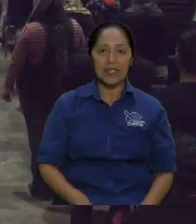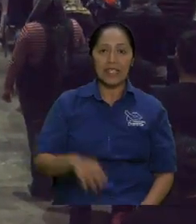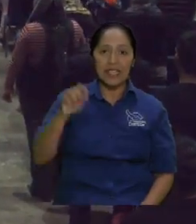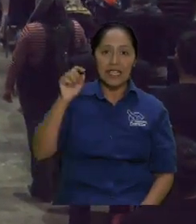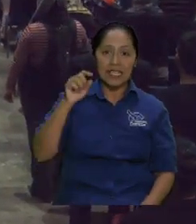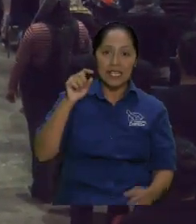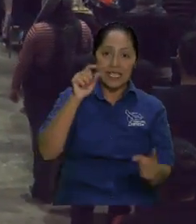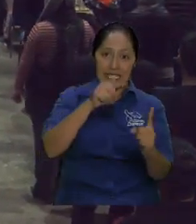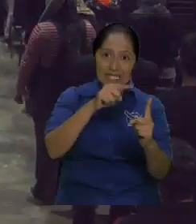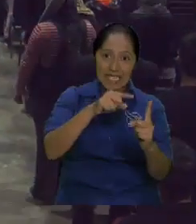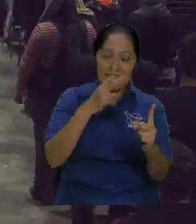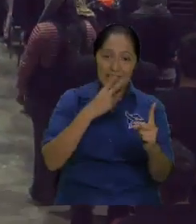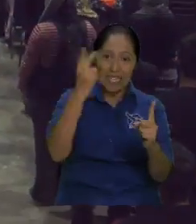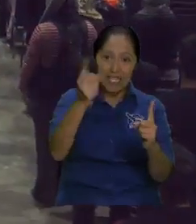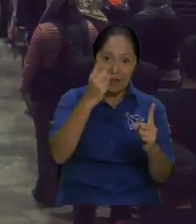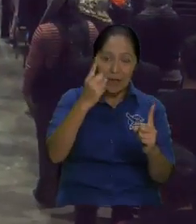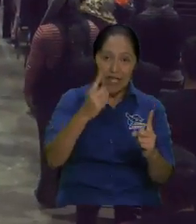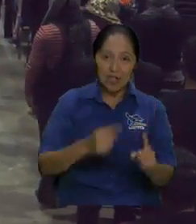valor